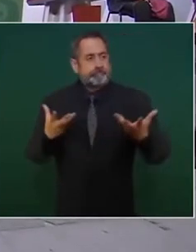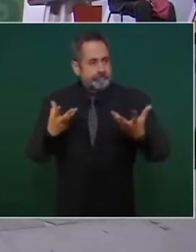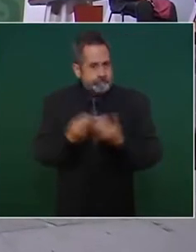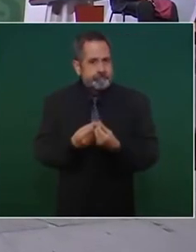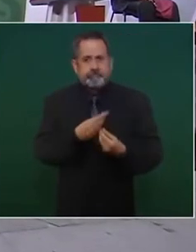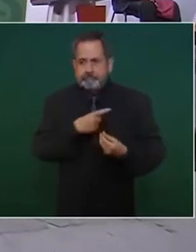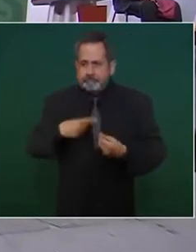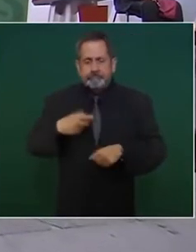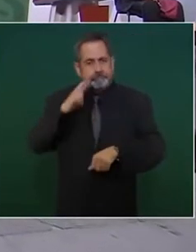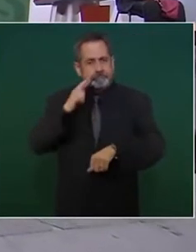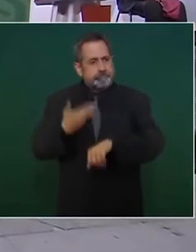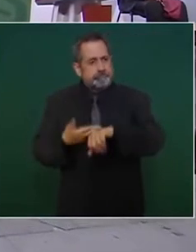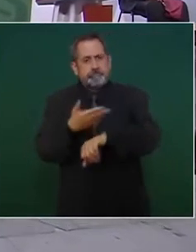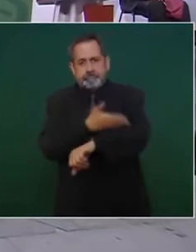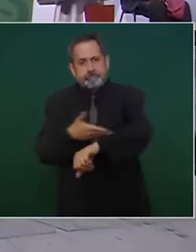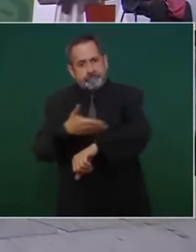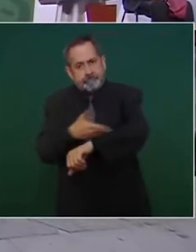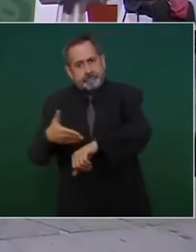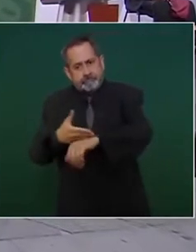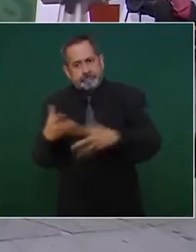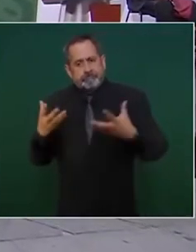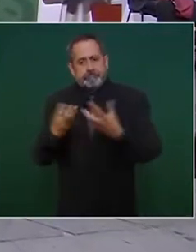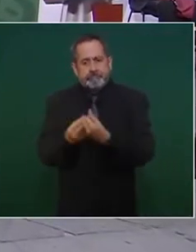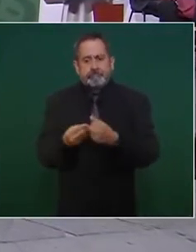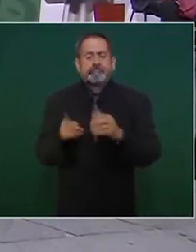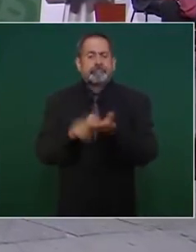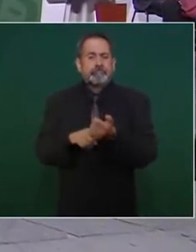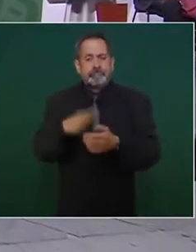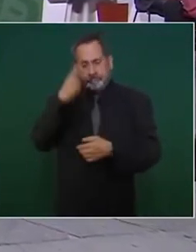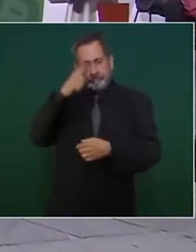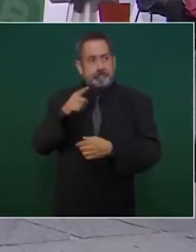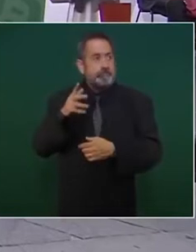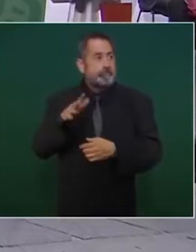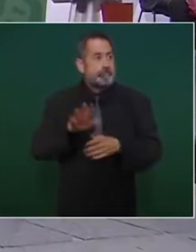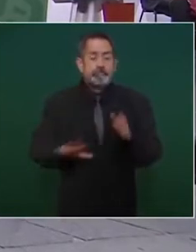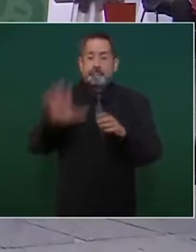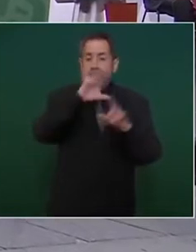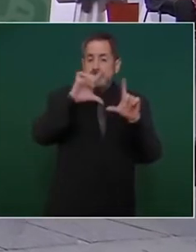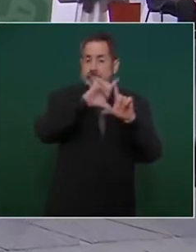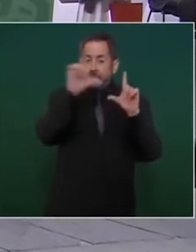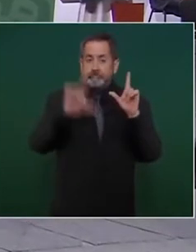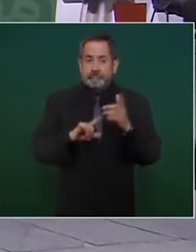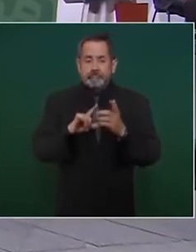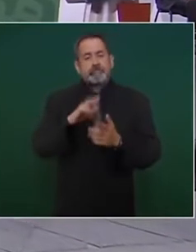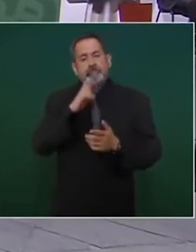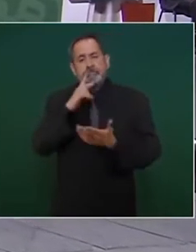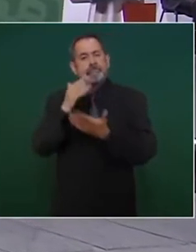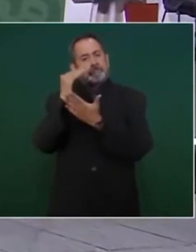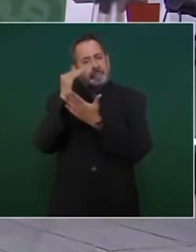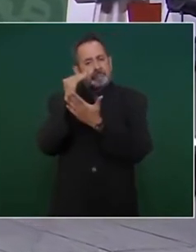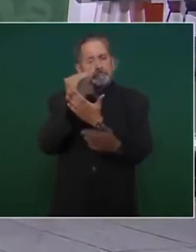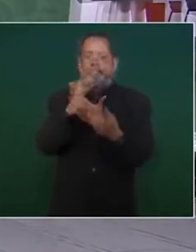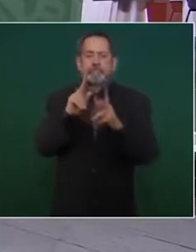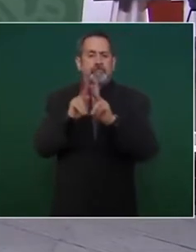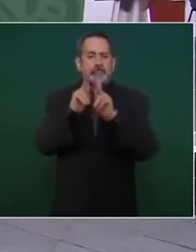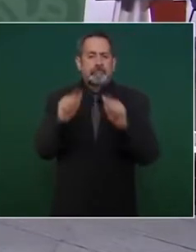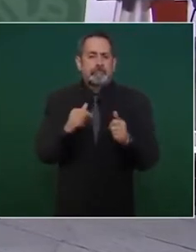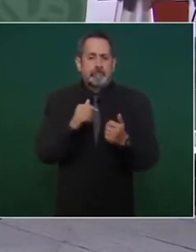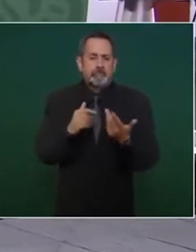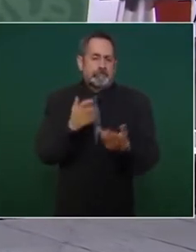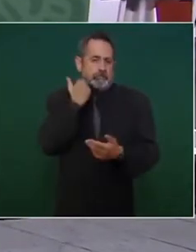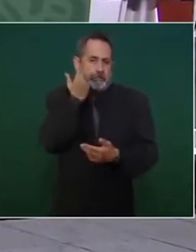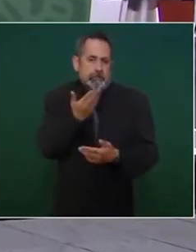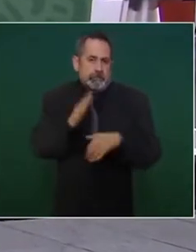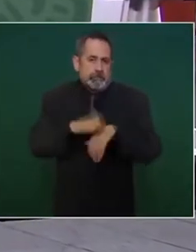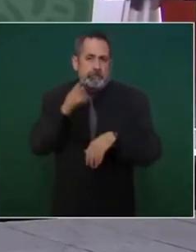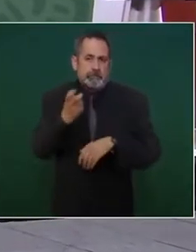tenemos que hacer difícilmente podemos ir reduciendo en todo el país la incidencia delictiva y construyendo la paz esta es